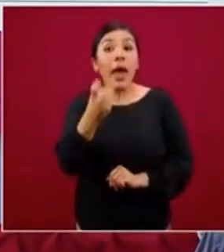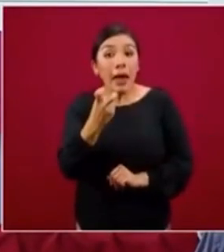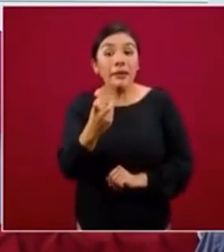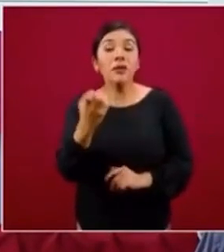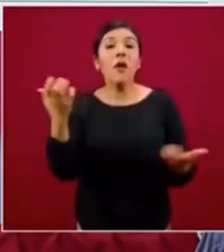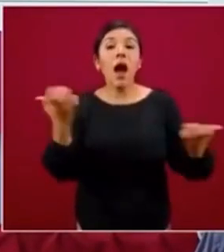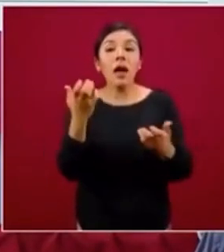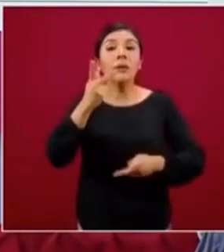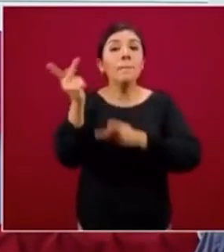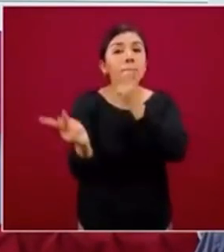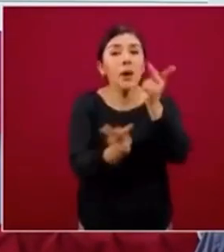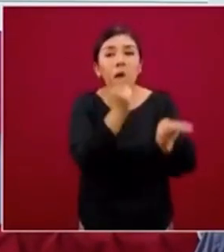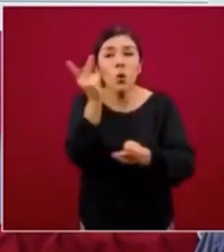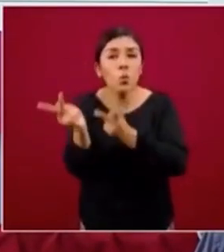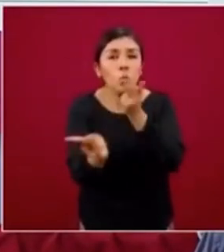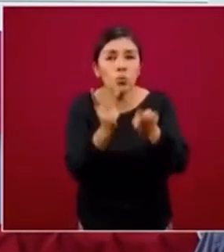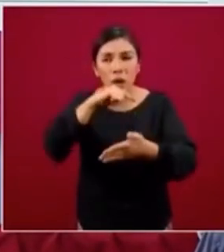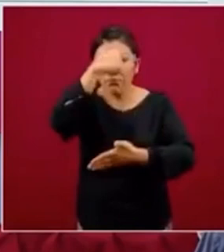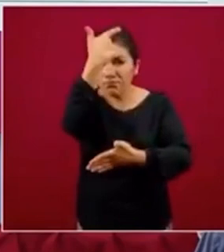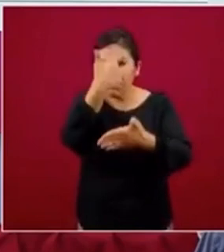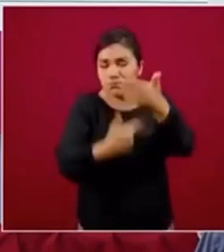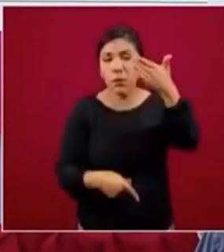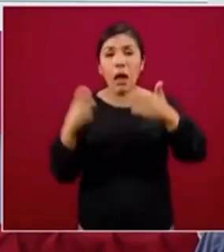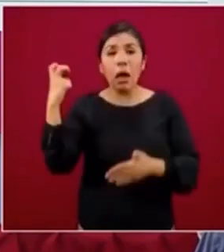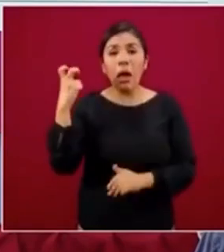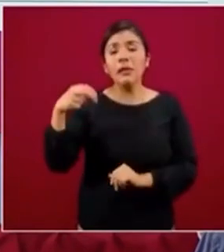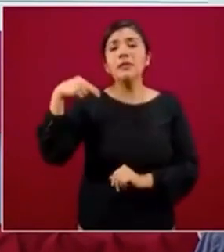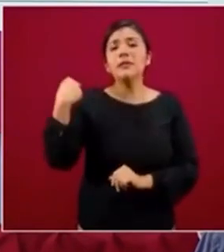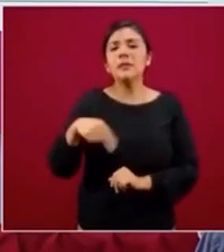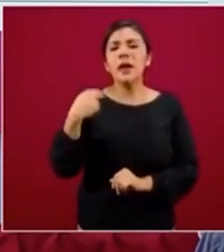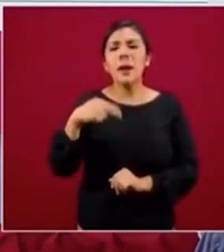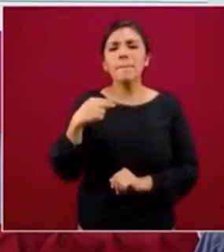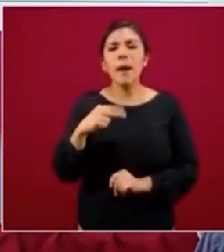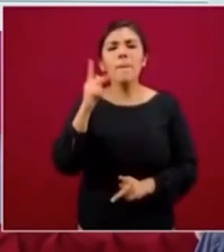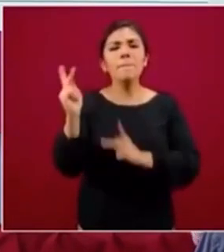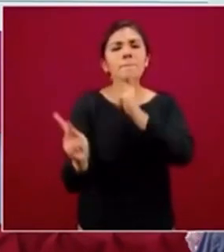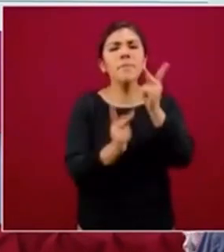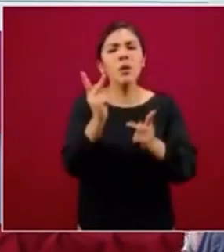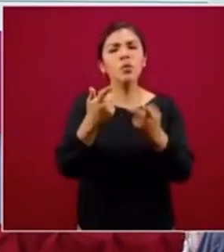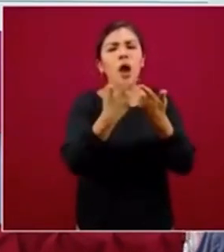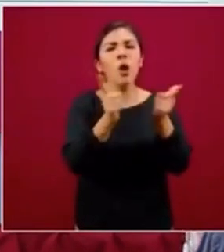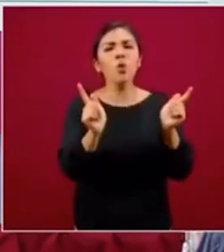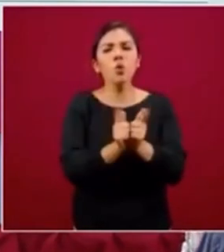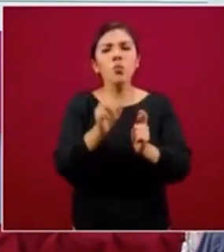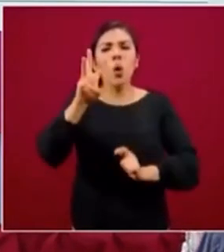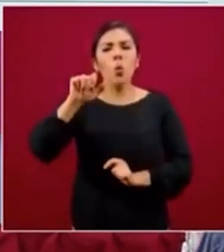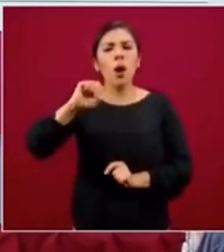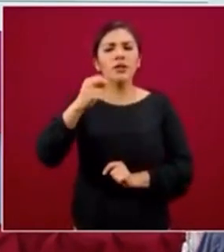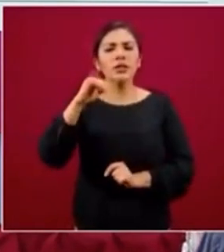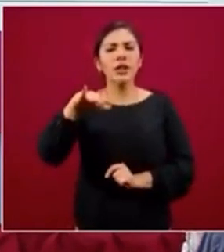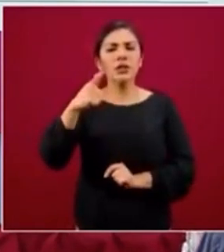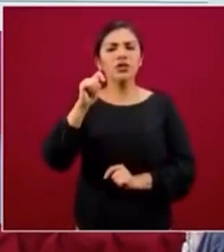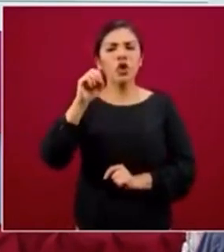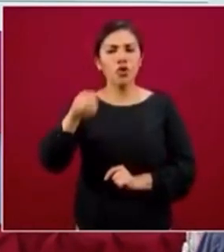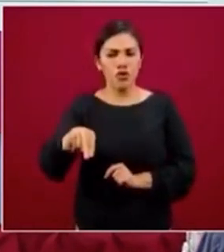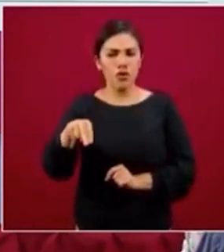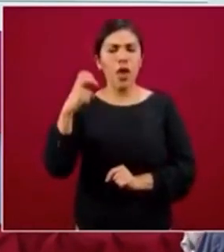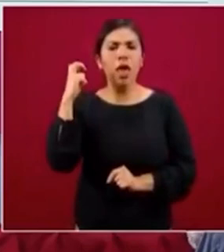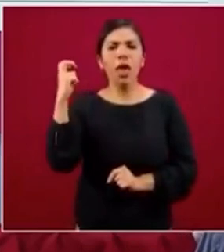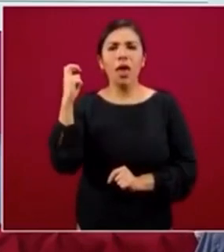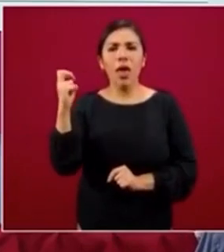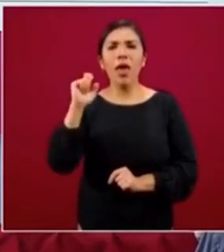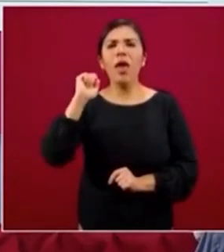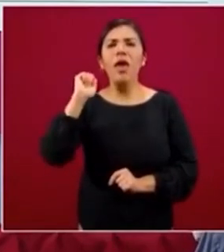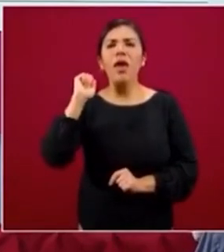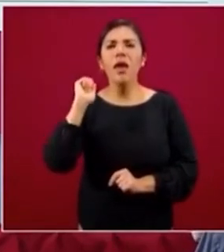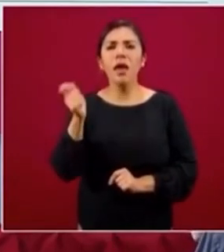es un cuestionario que se llama Preguntas del Grupo de Washington. Esto es un